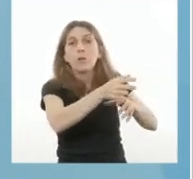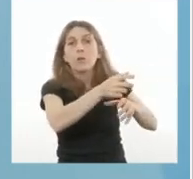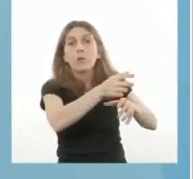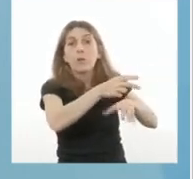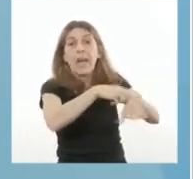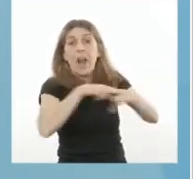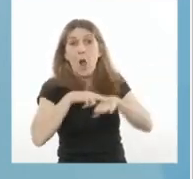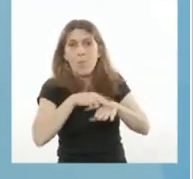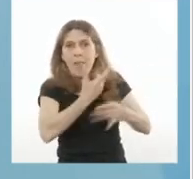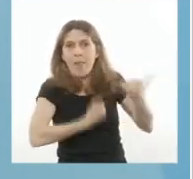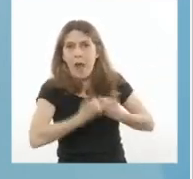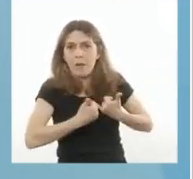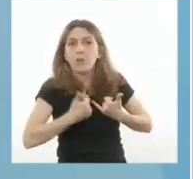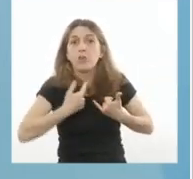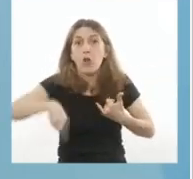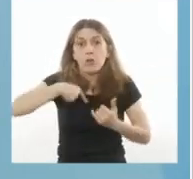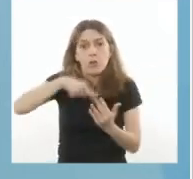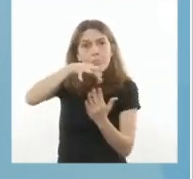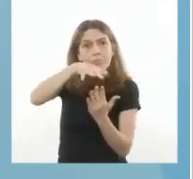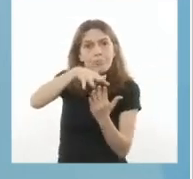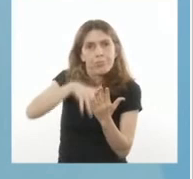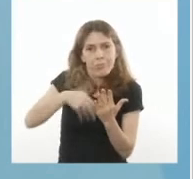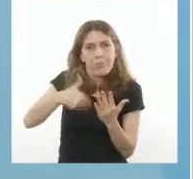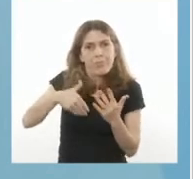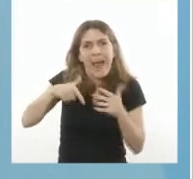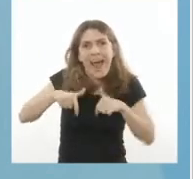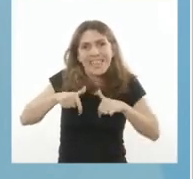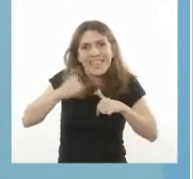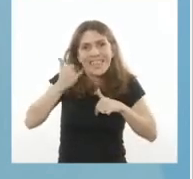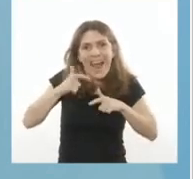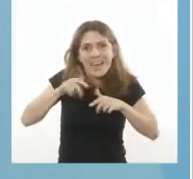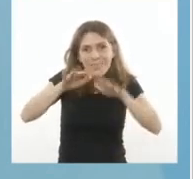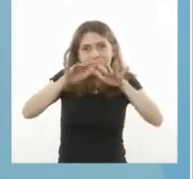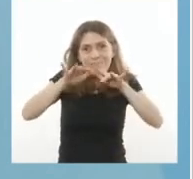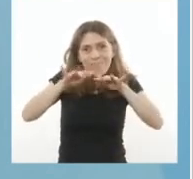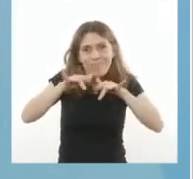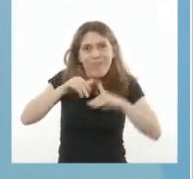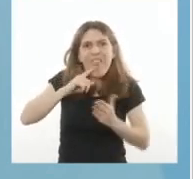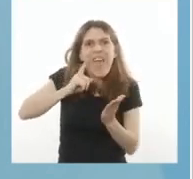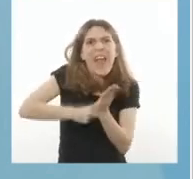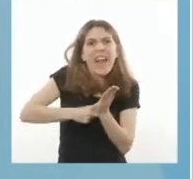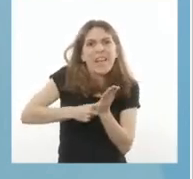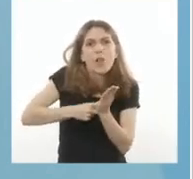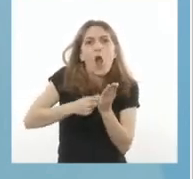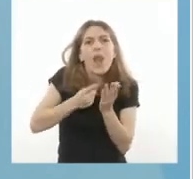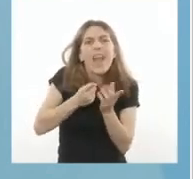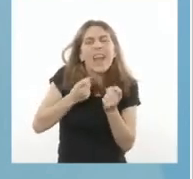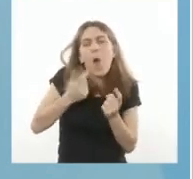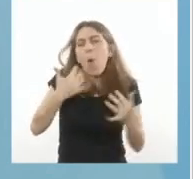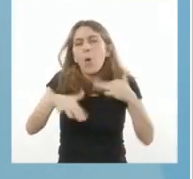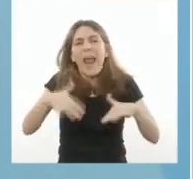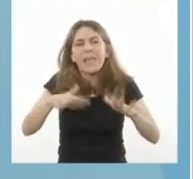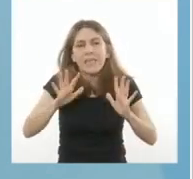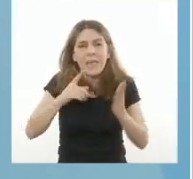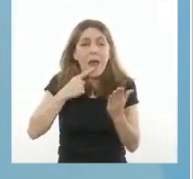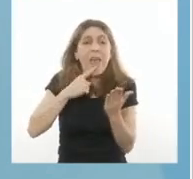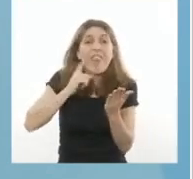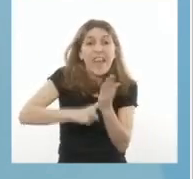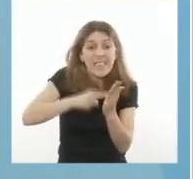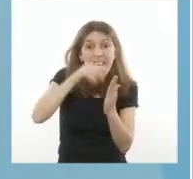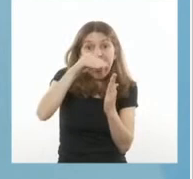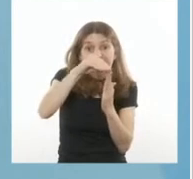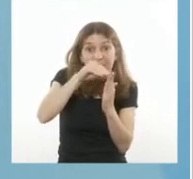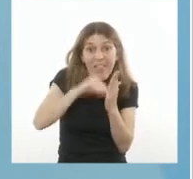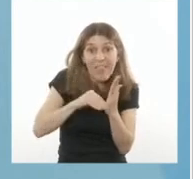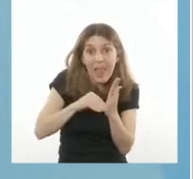estamos dictando un decreto de necesidad y urgencia. Estamos tomando medidas en